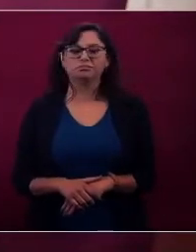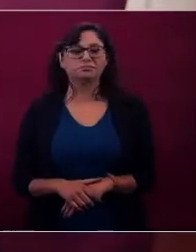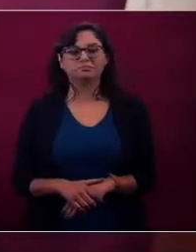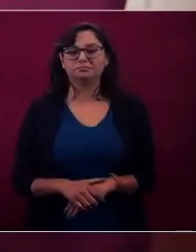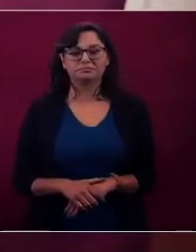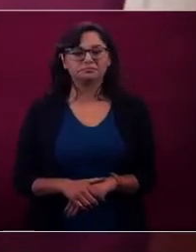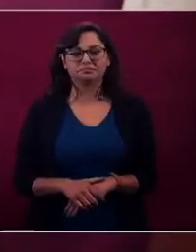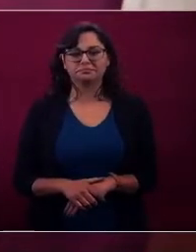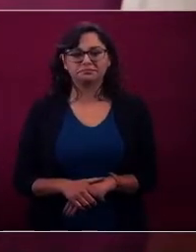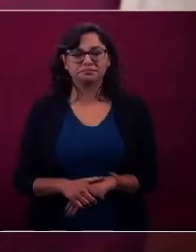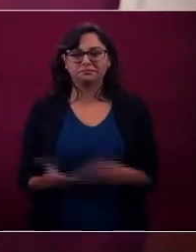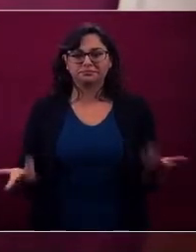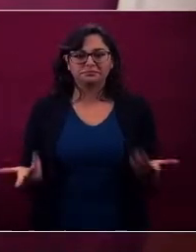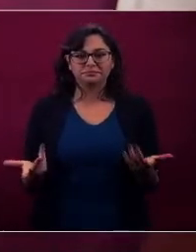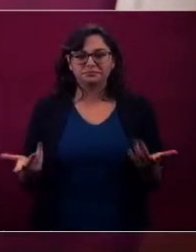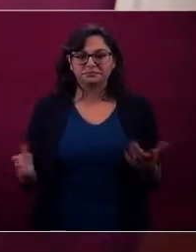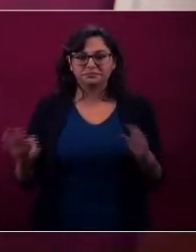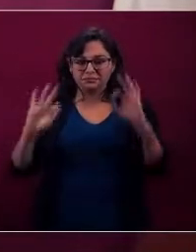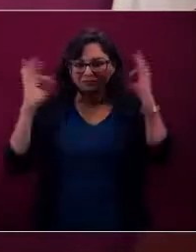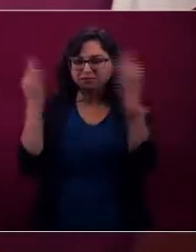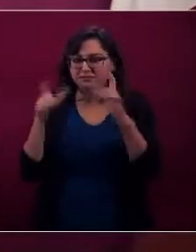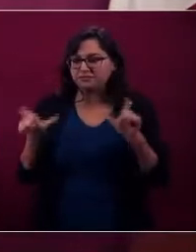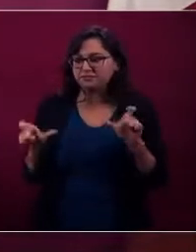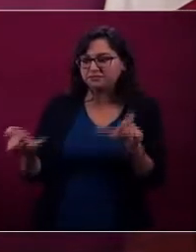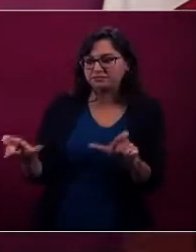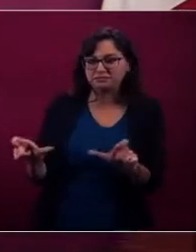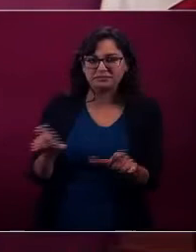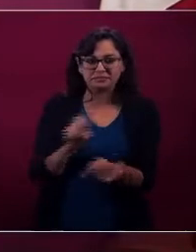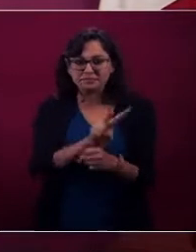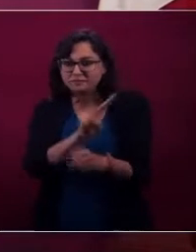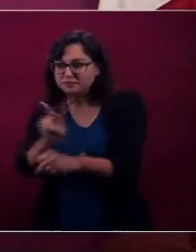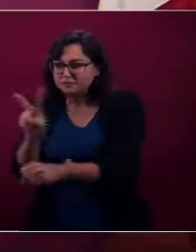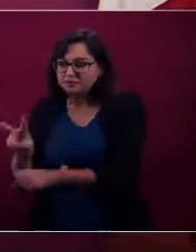¿Cuáles son las aduanas más